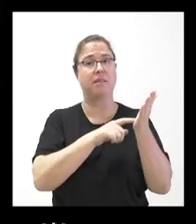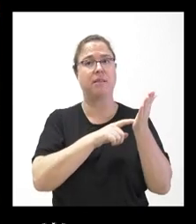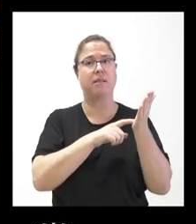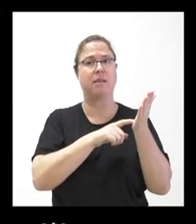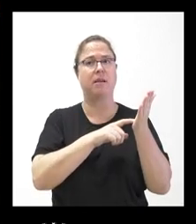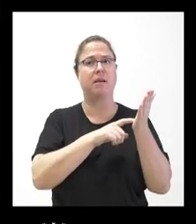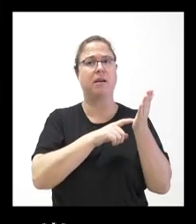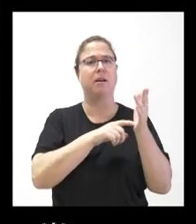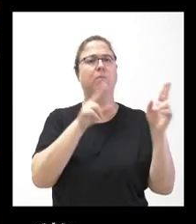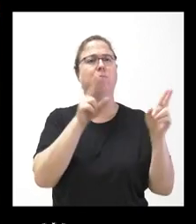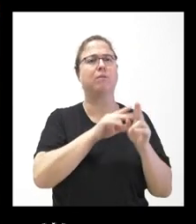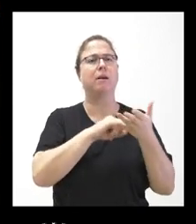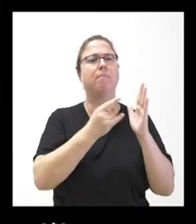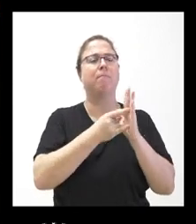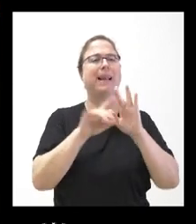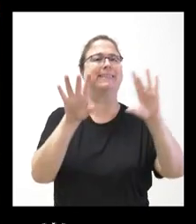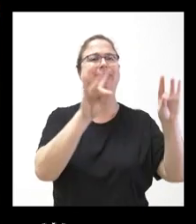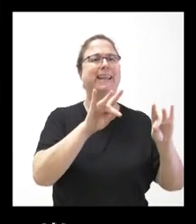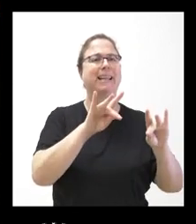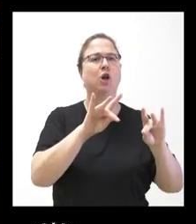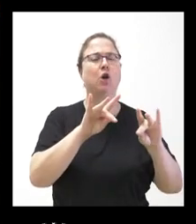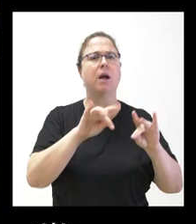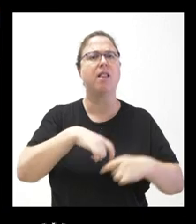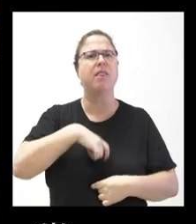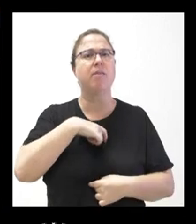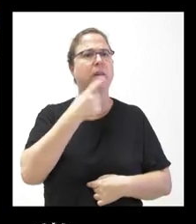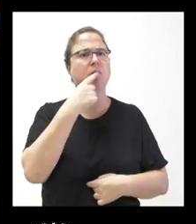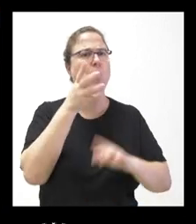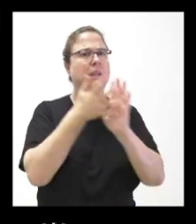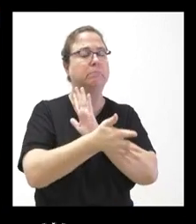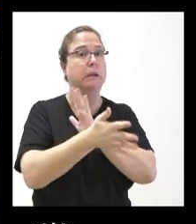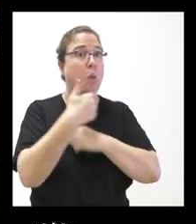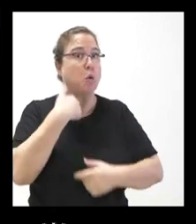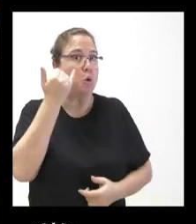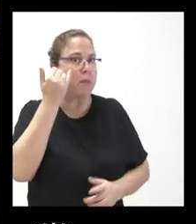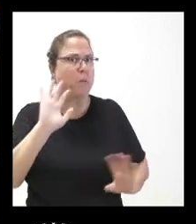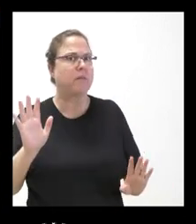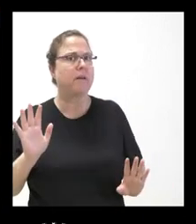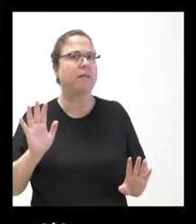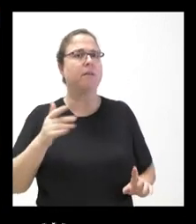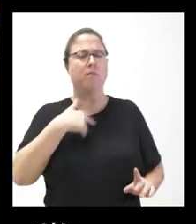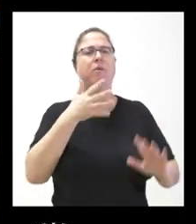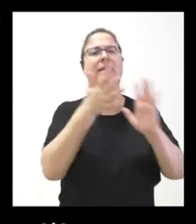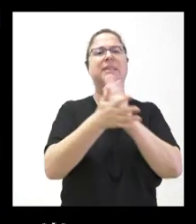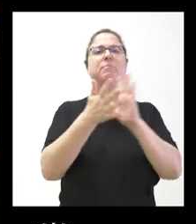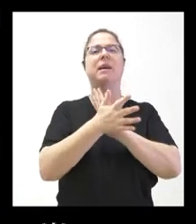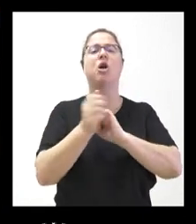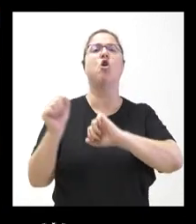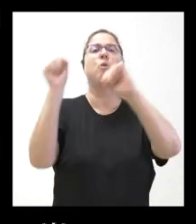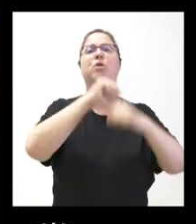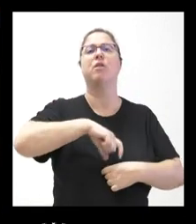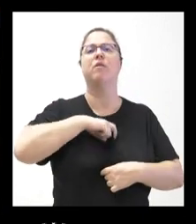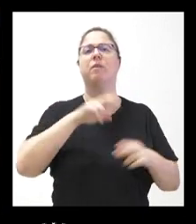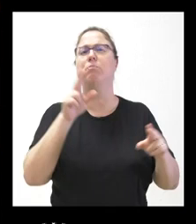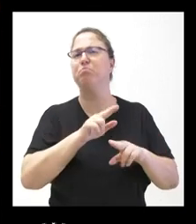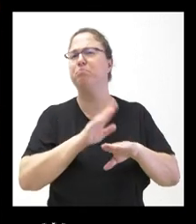desactivación del Plan Territorial de Protección Civil. No sé si me ha despistado, pero creo que no ha hecho alusión al tema. Si nos puede explicar un poco qué balance, después